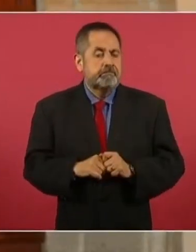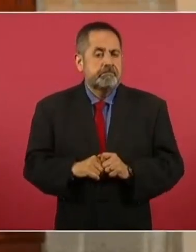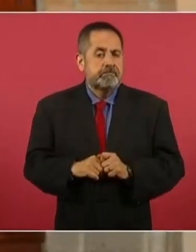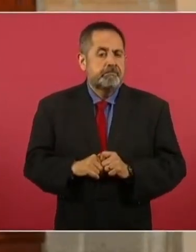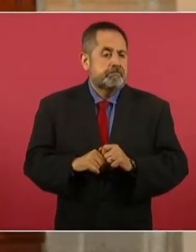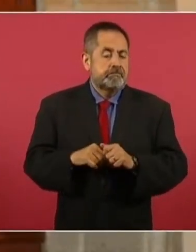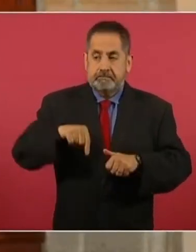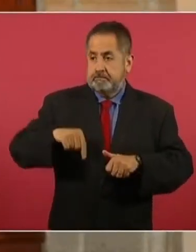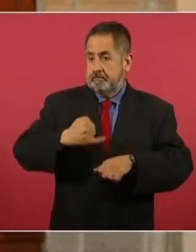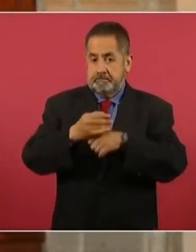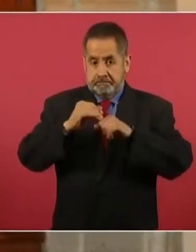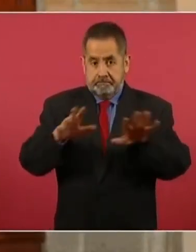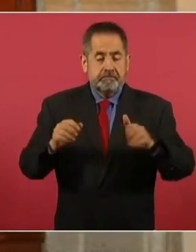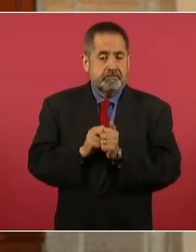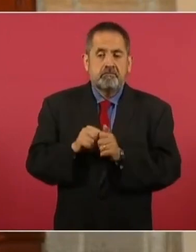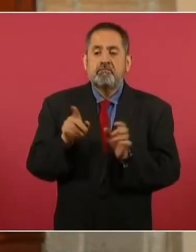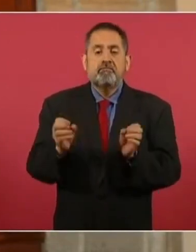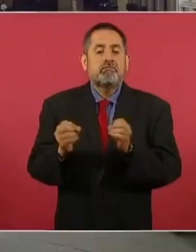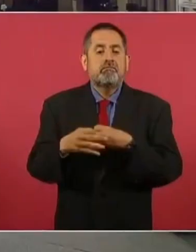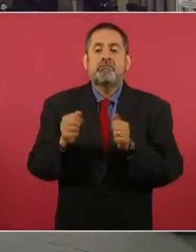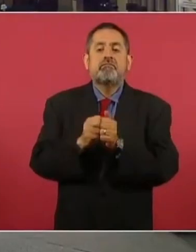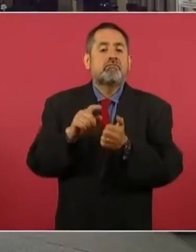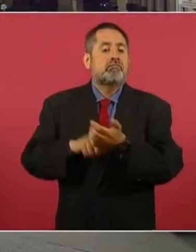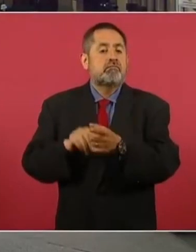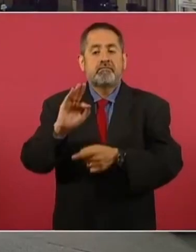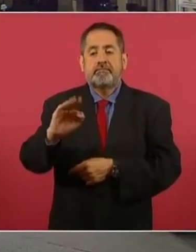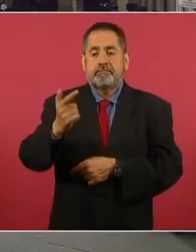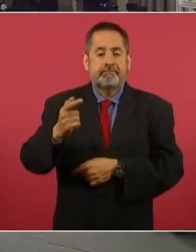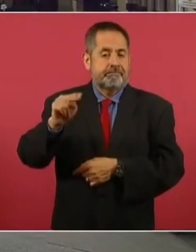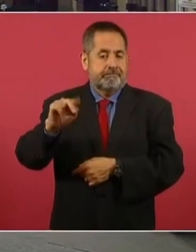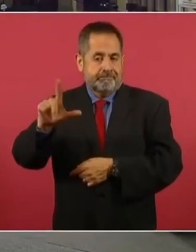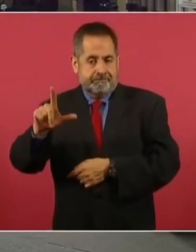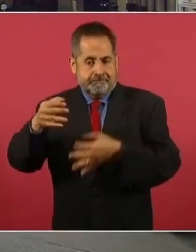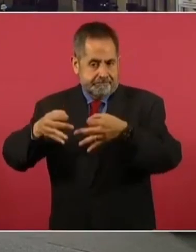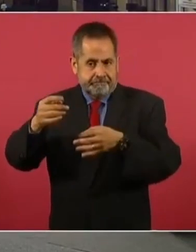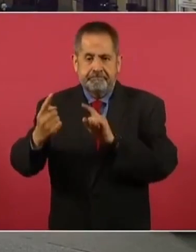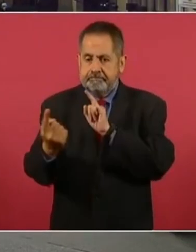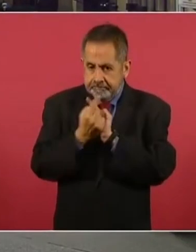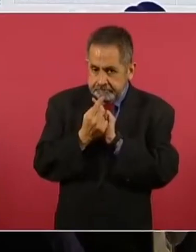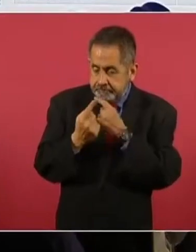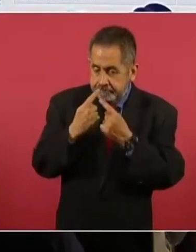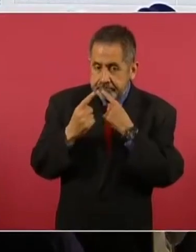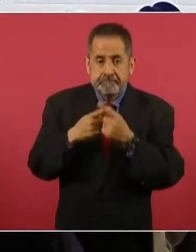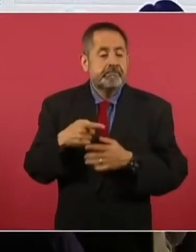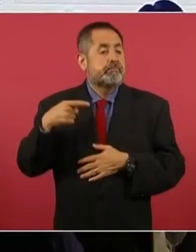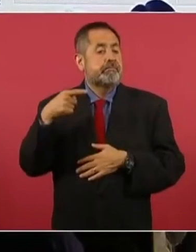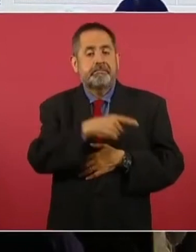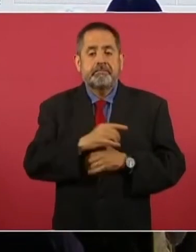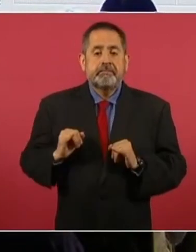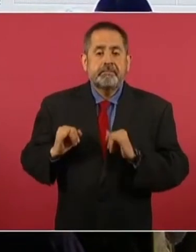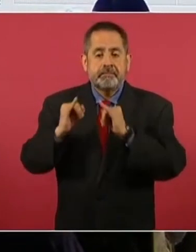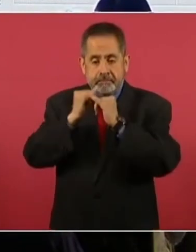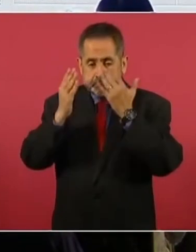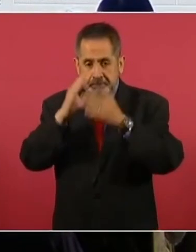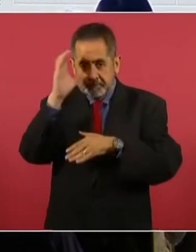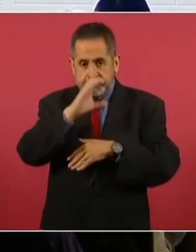a partir de un oficio de colaboración de la Fiscalía General de Justicia Nuevo León el Instituto de Servicios Periciales y